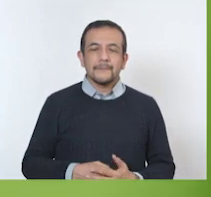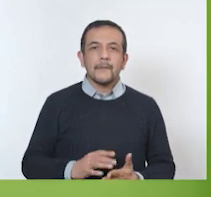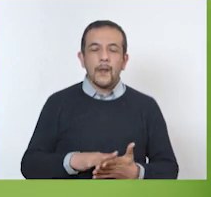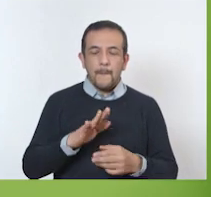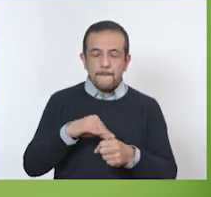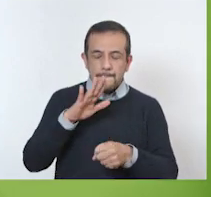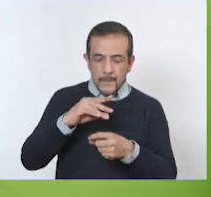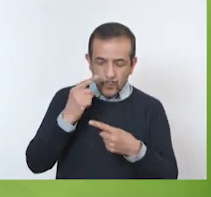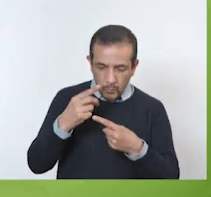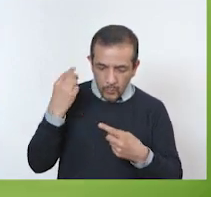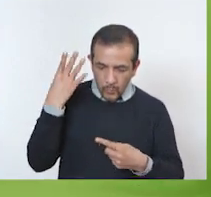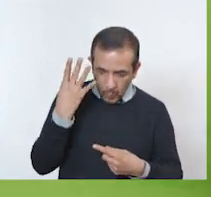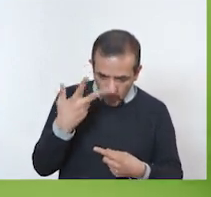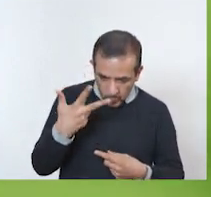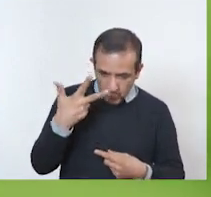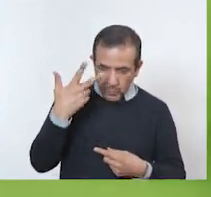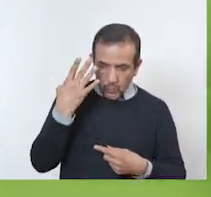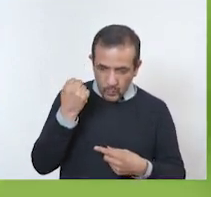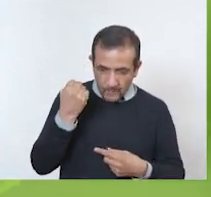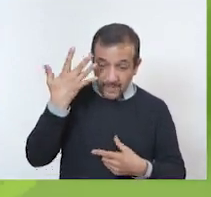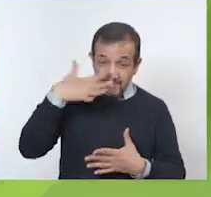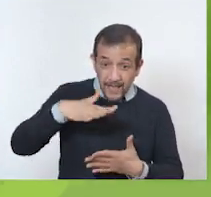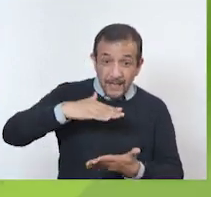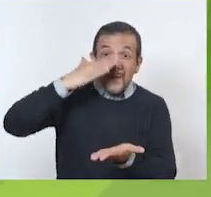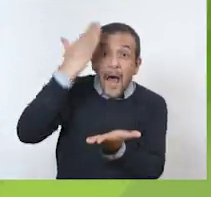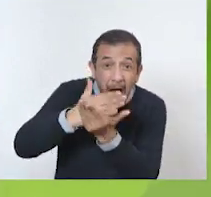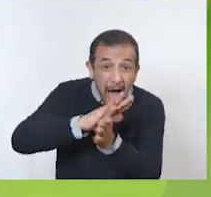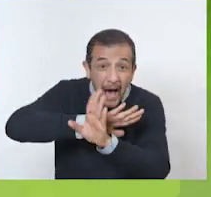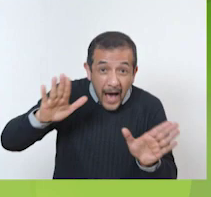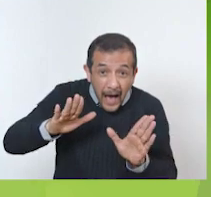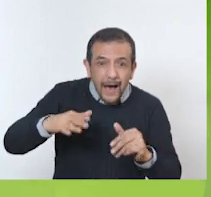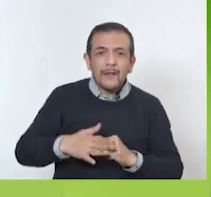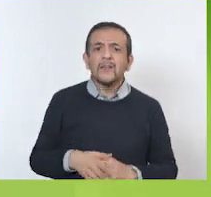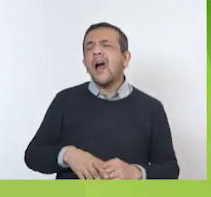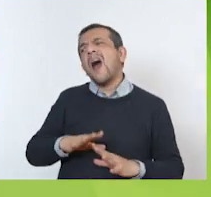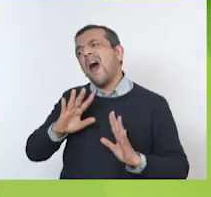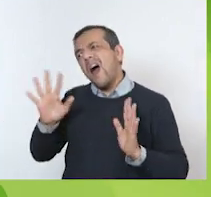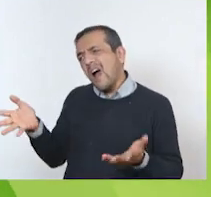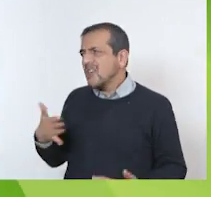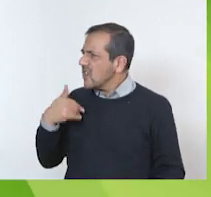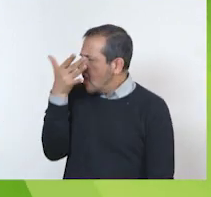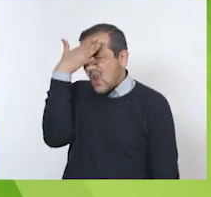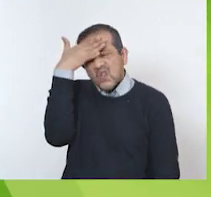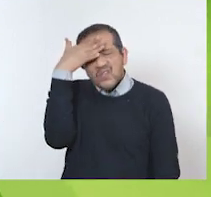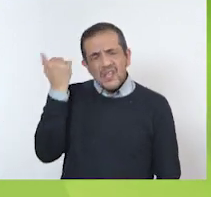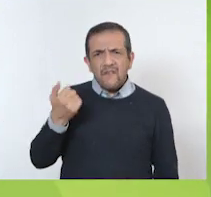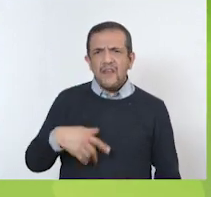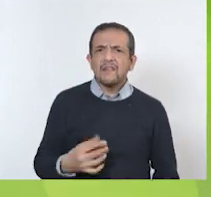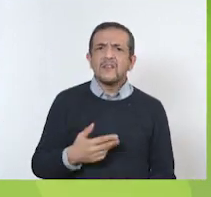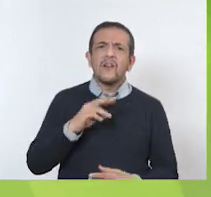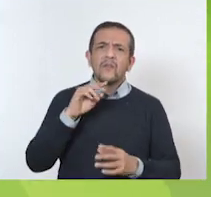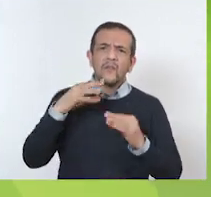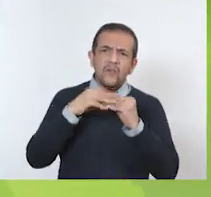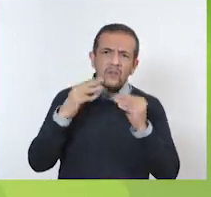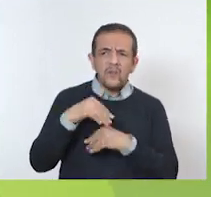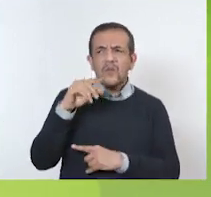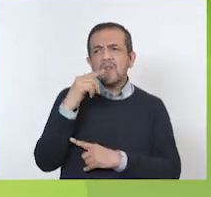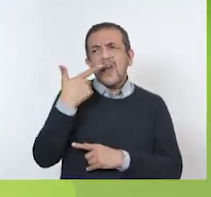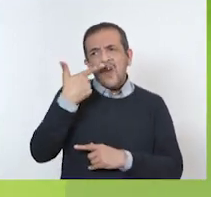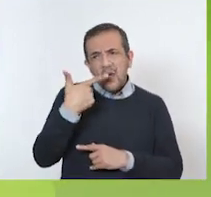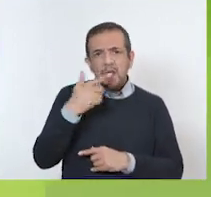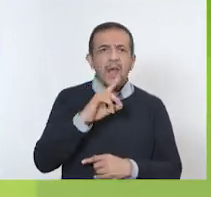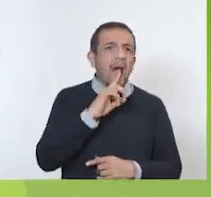Basta ocho, basta nueve, basta diez, basta. No supe ninguna fruta con G. Pues